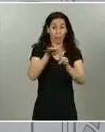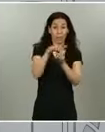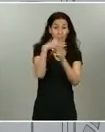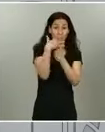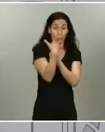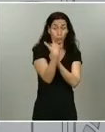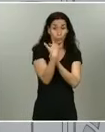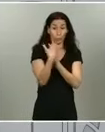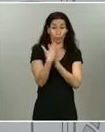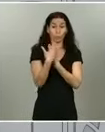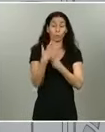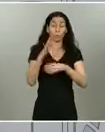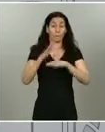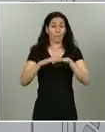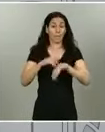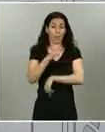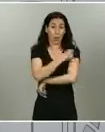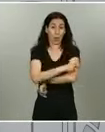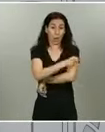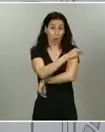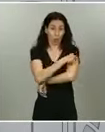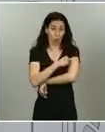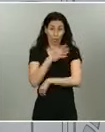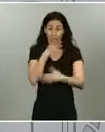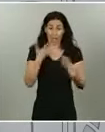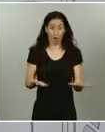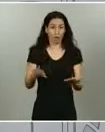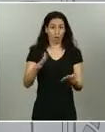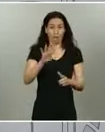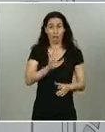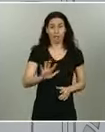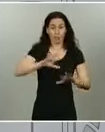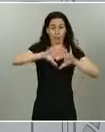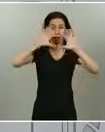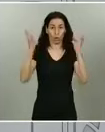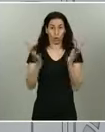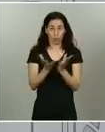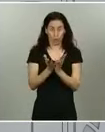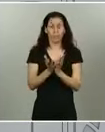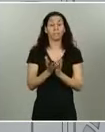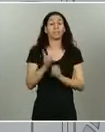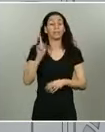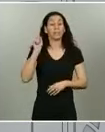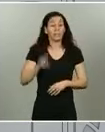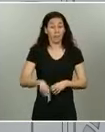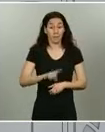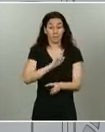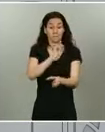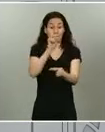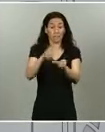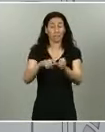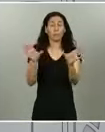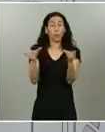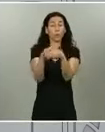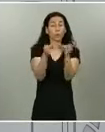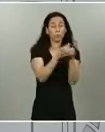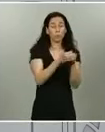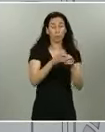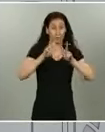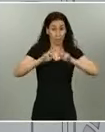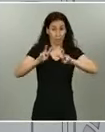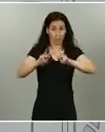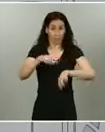vacunas que hay ahora mismo a nivel global. Y la participación de los diferentes grupos de investigación españoles ha sido una